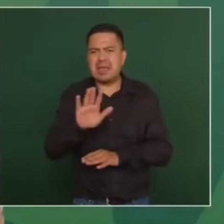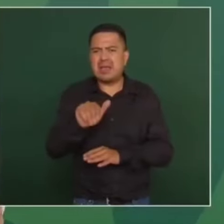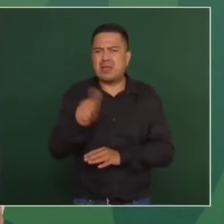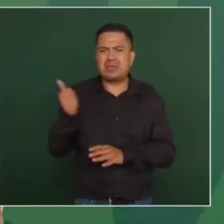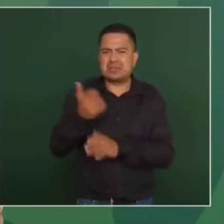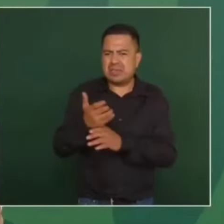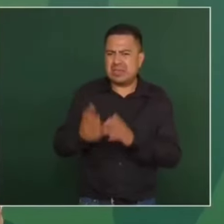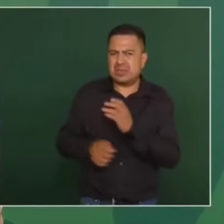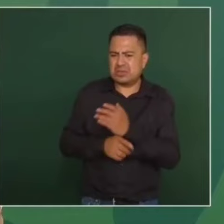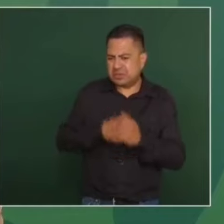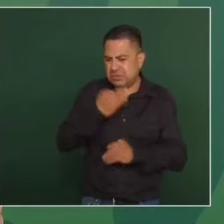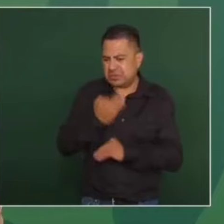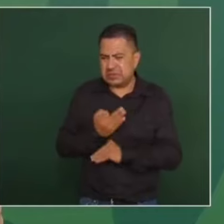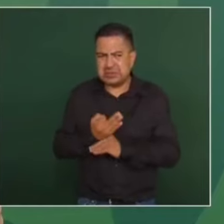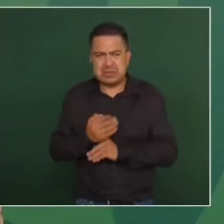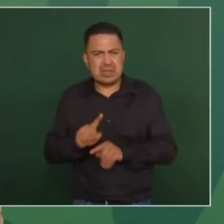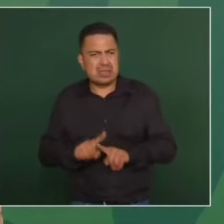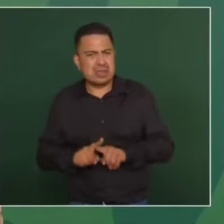cosa.